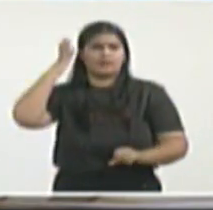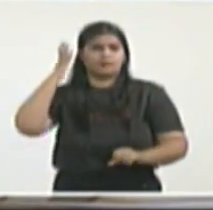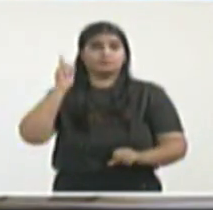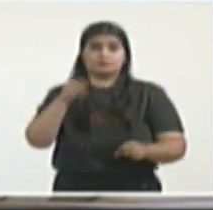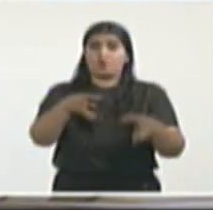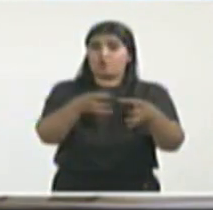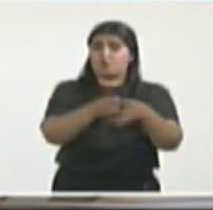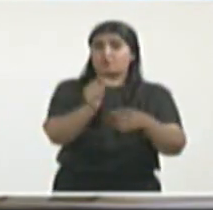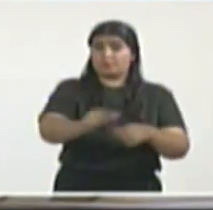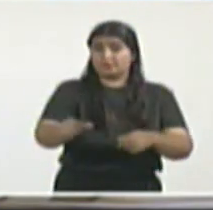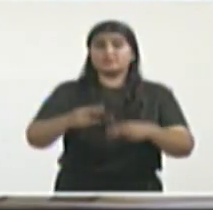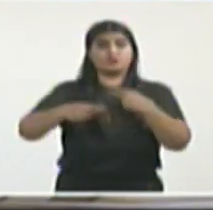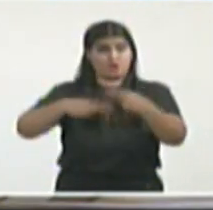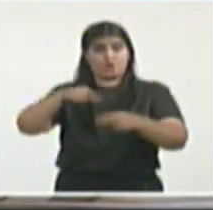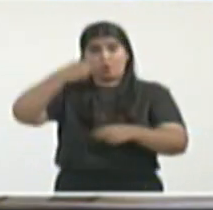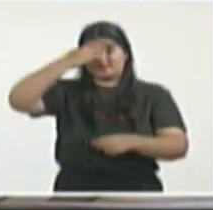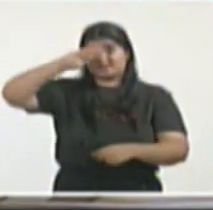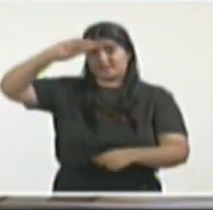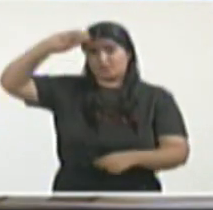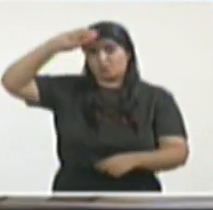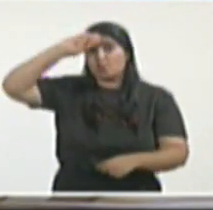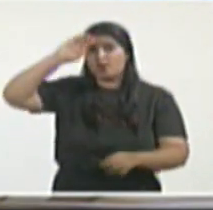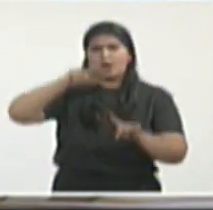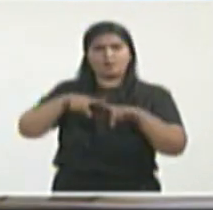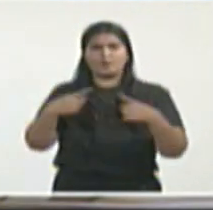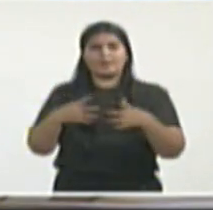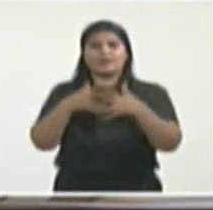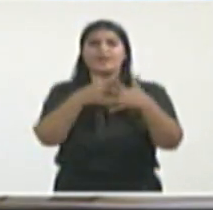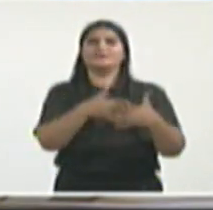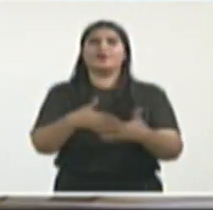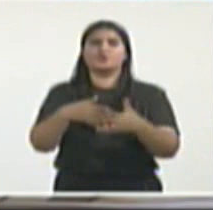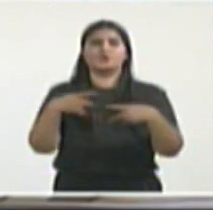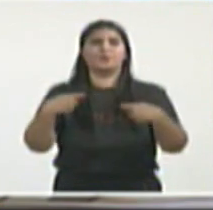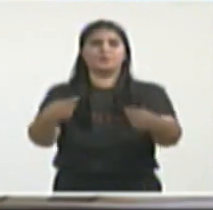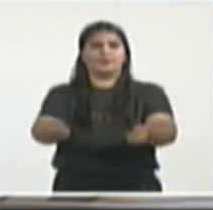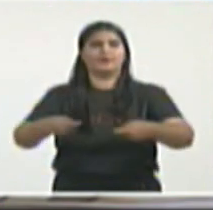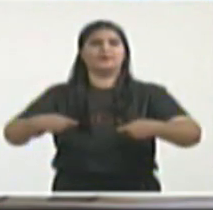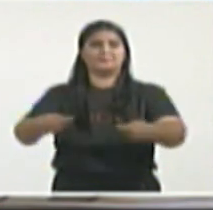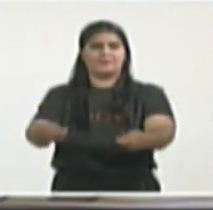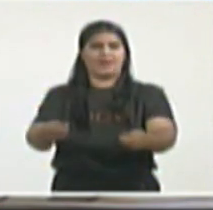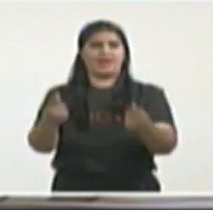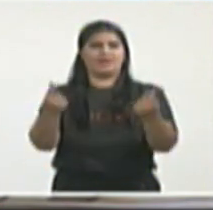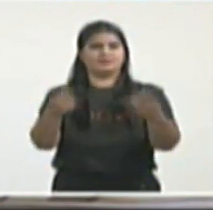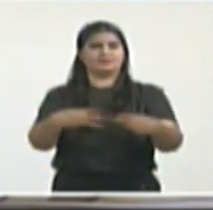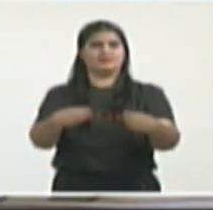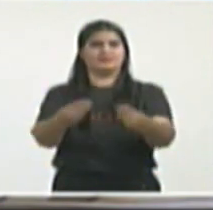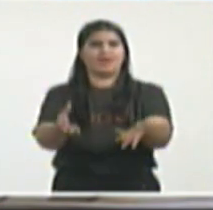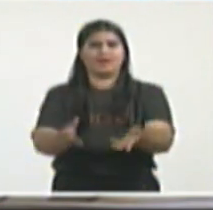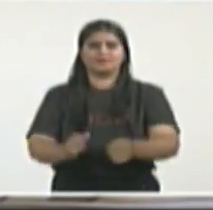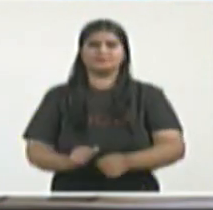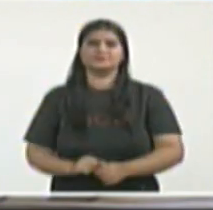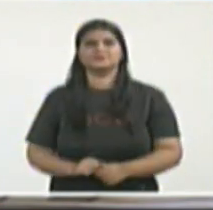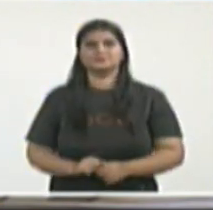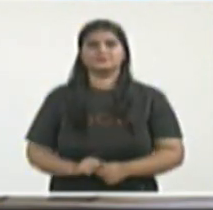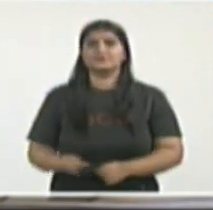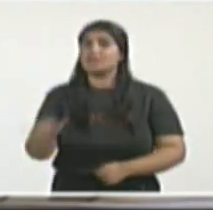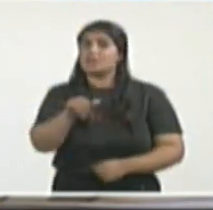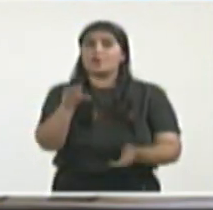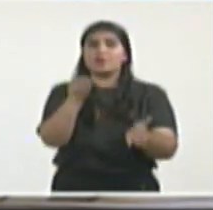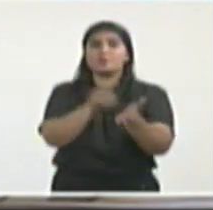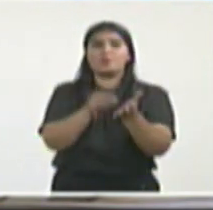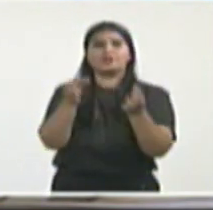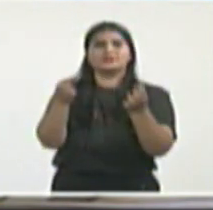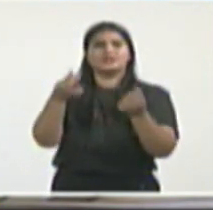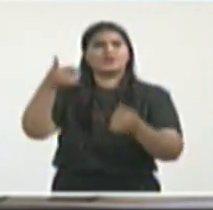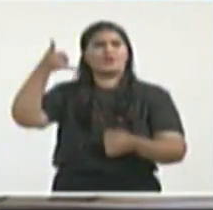de provocarla, podrán alcanzar esos objetivos.